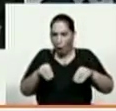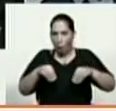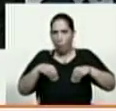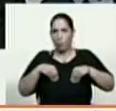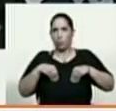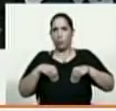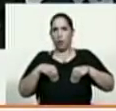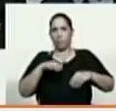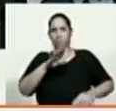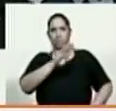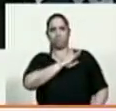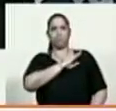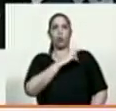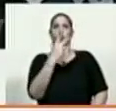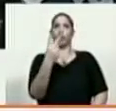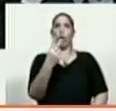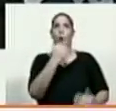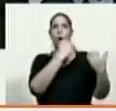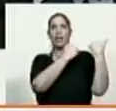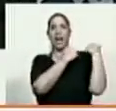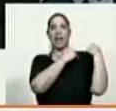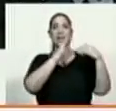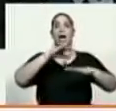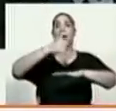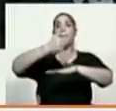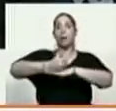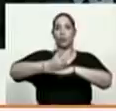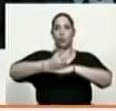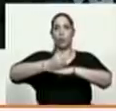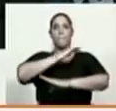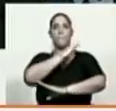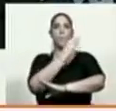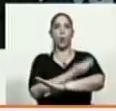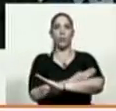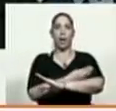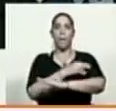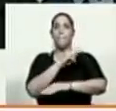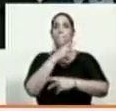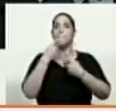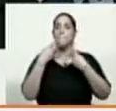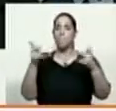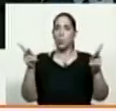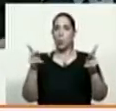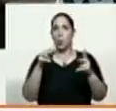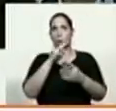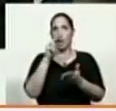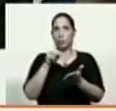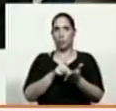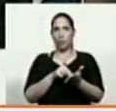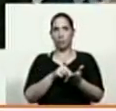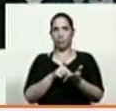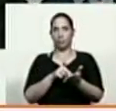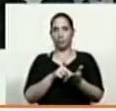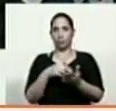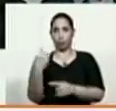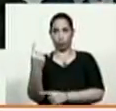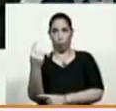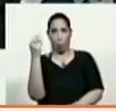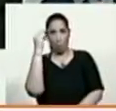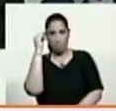cargos de jefatura de poderes públicos nacionales. Imagínense ustedes. Sólo en su mente